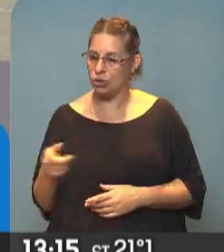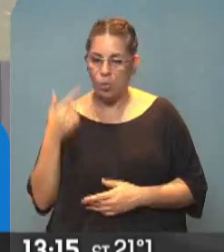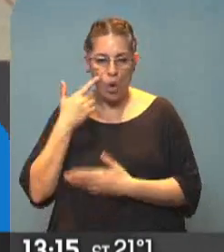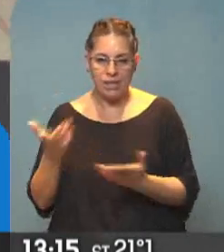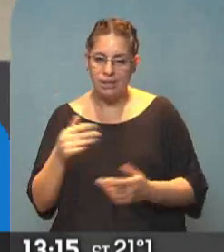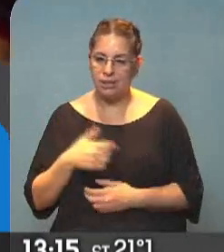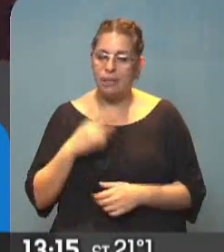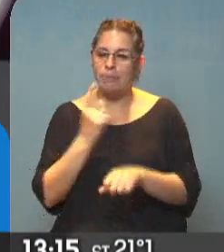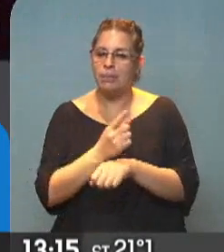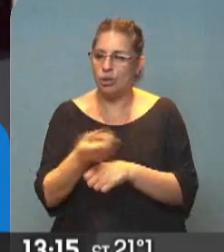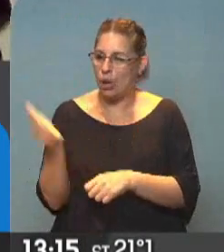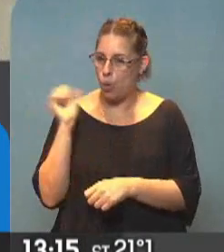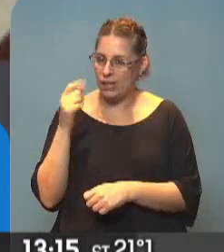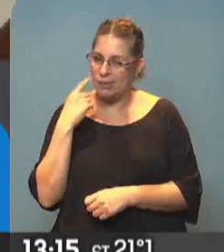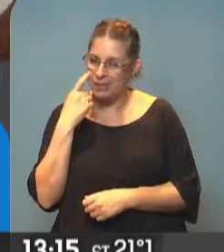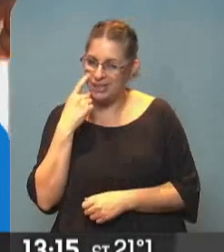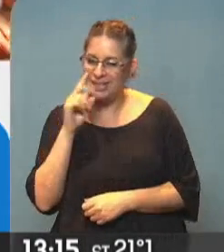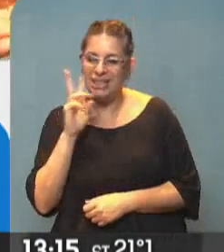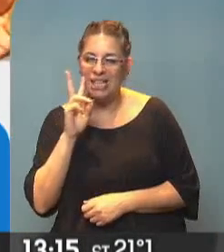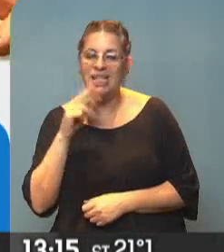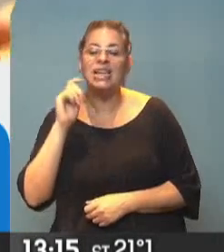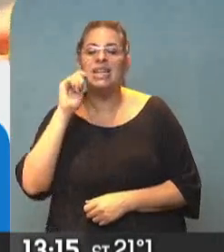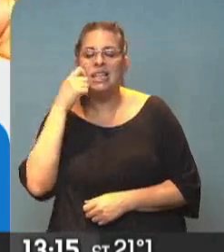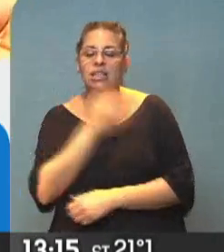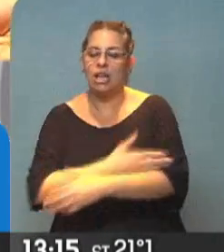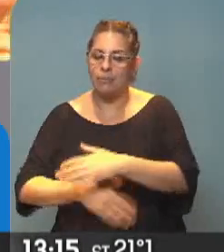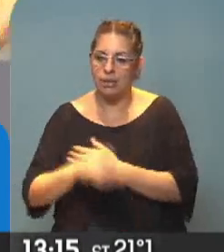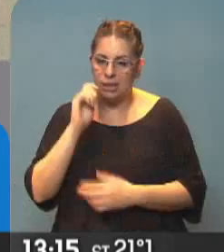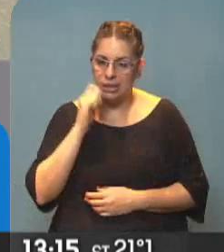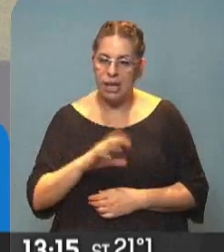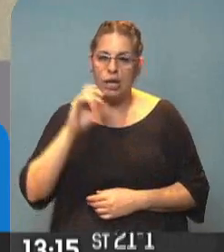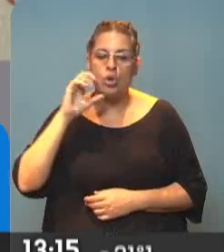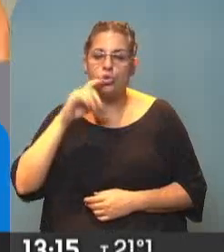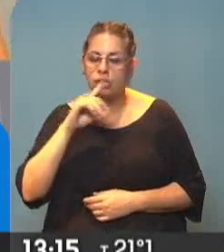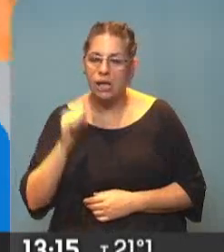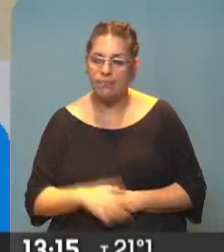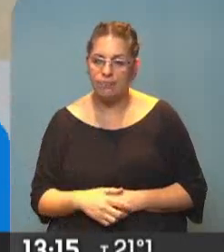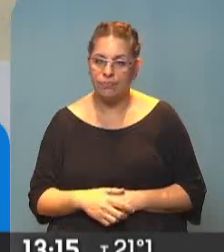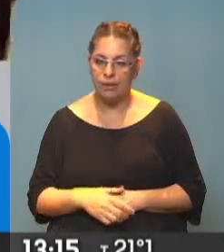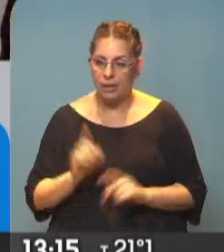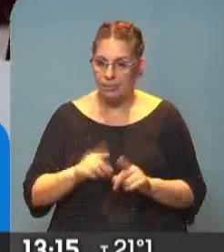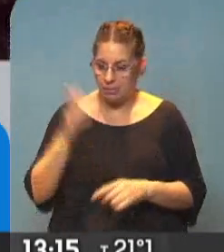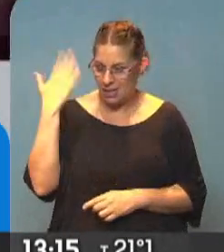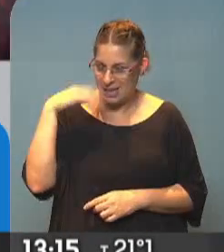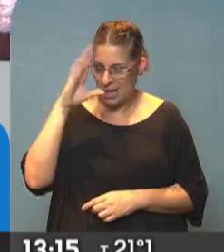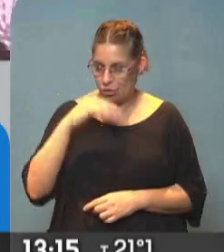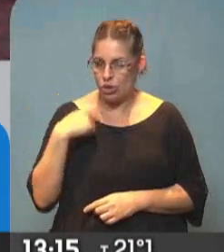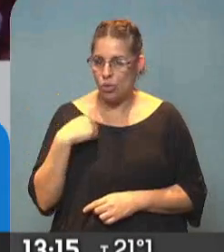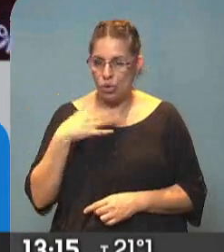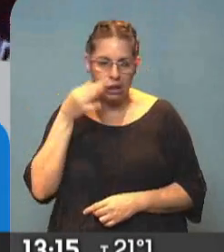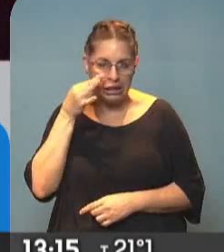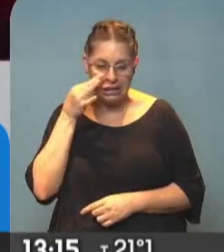mostrales. Date vuelta primero. Mirá qué linda camiseta que tiene, Juan. Mirá. El Laucha Costa. Es la de anoche, Yo te puedo dar fe.